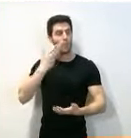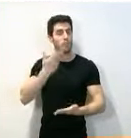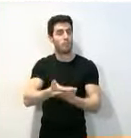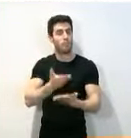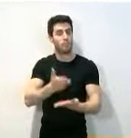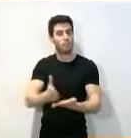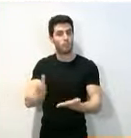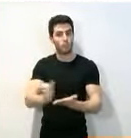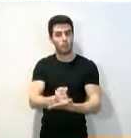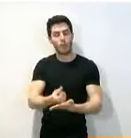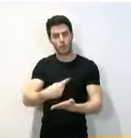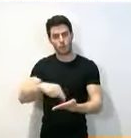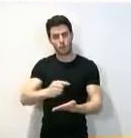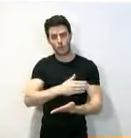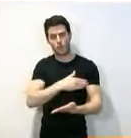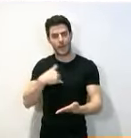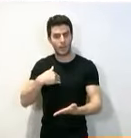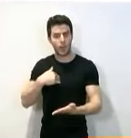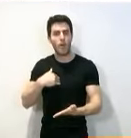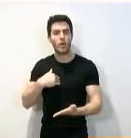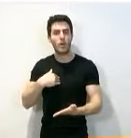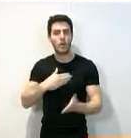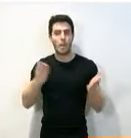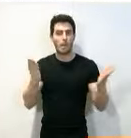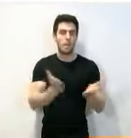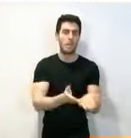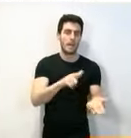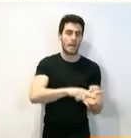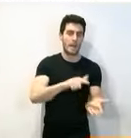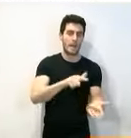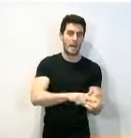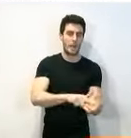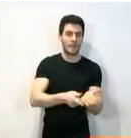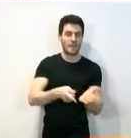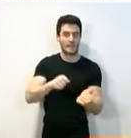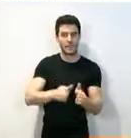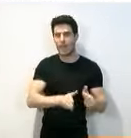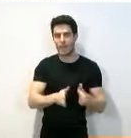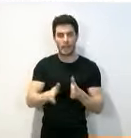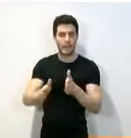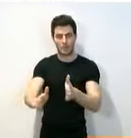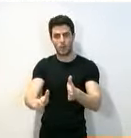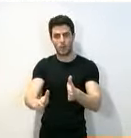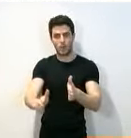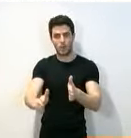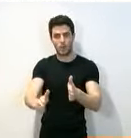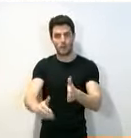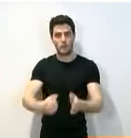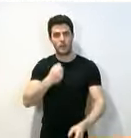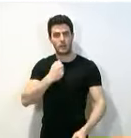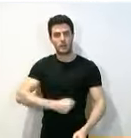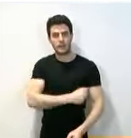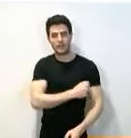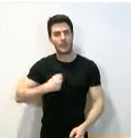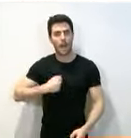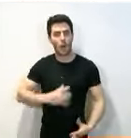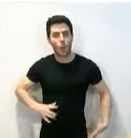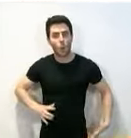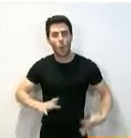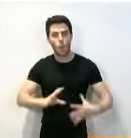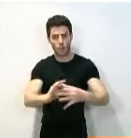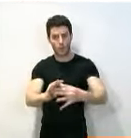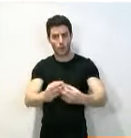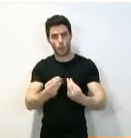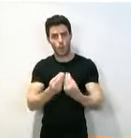apostamos, de conciliación entre el Valle de la Lengua y ese camino de Santiago, junto